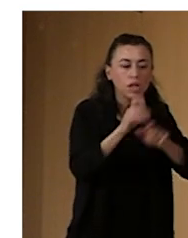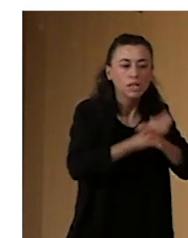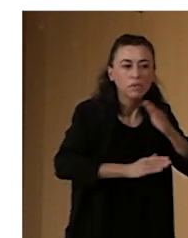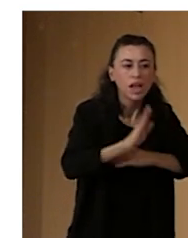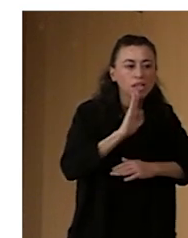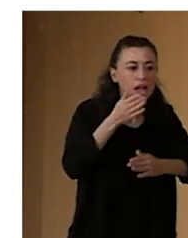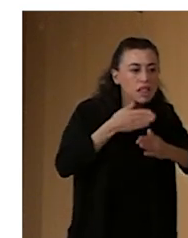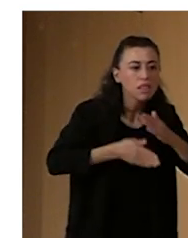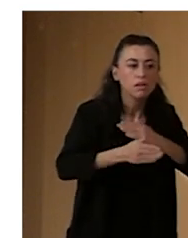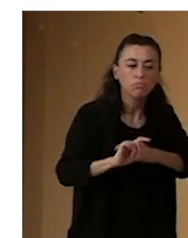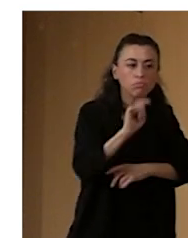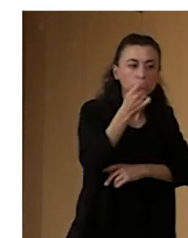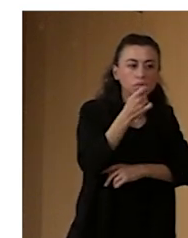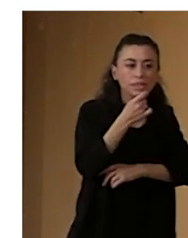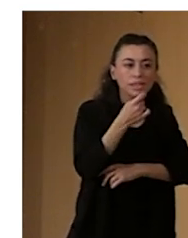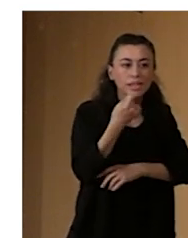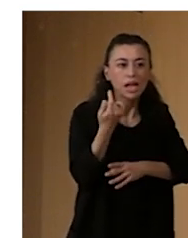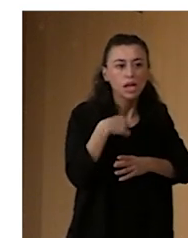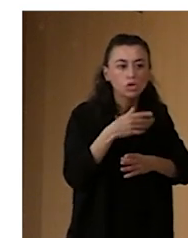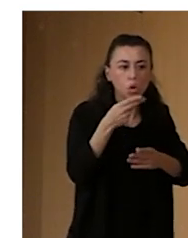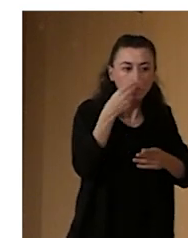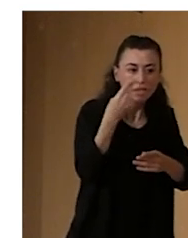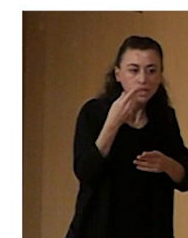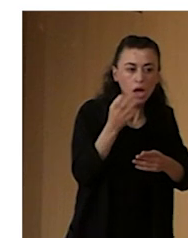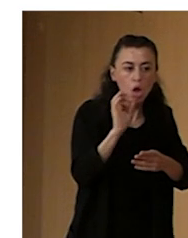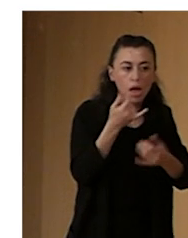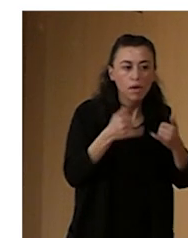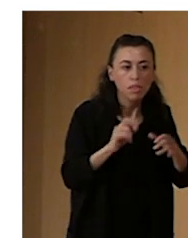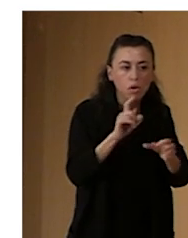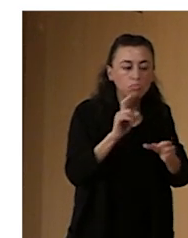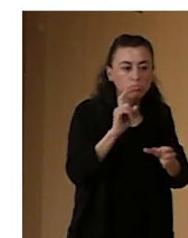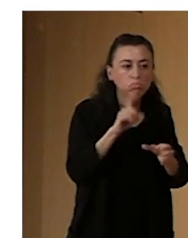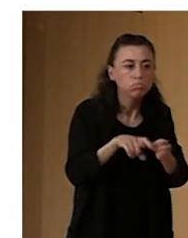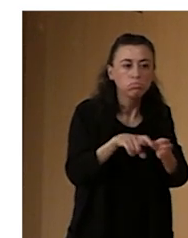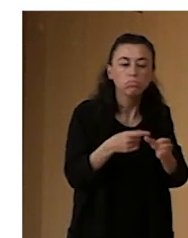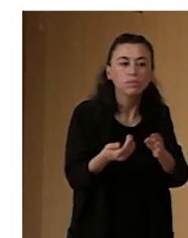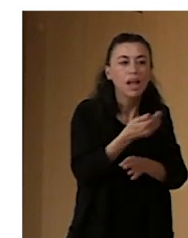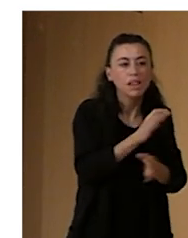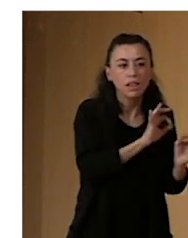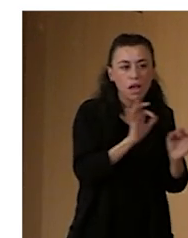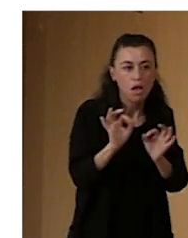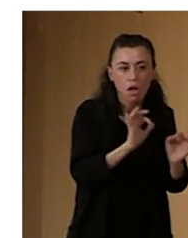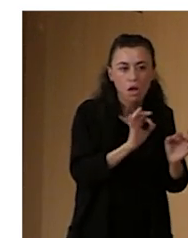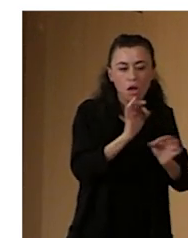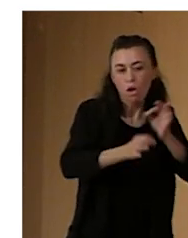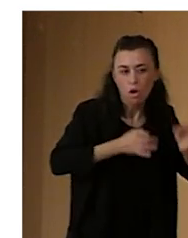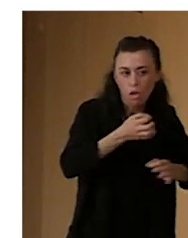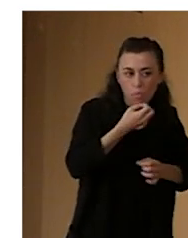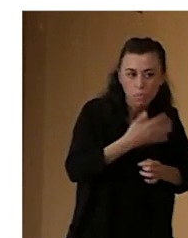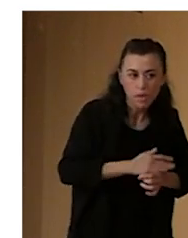organizar su visita o su asistencia al evento, ¿no? Es muy importante. Relacionado con